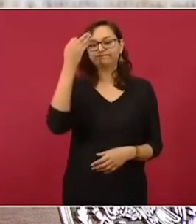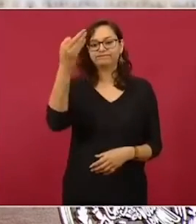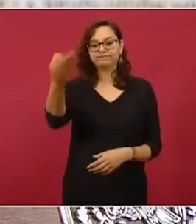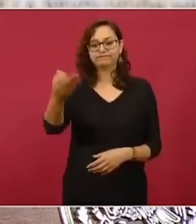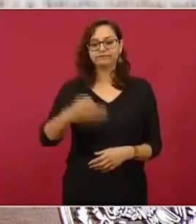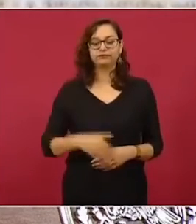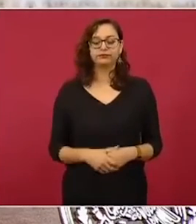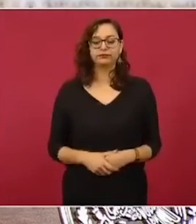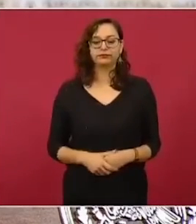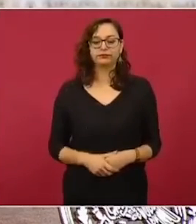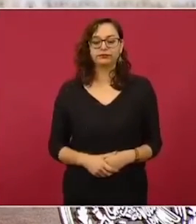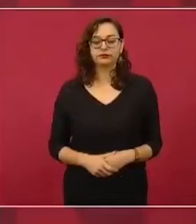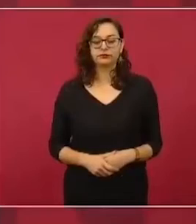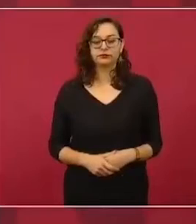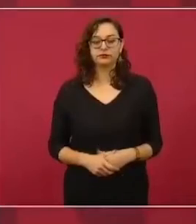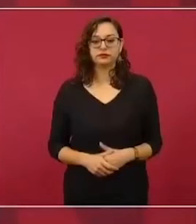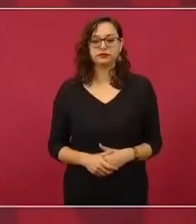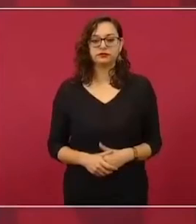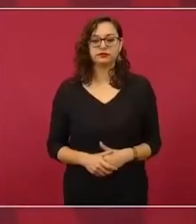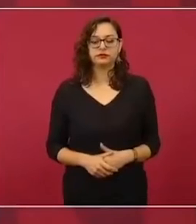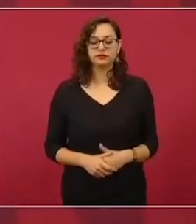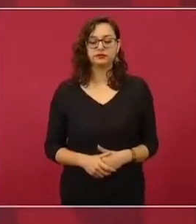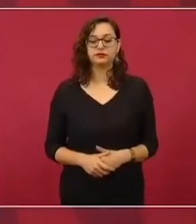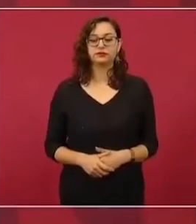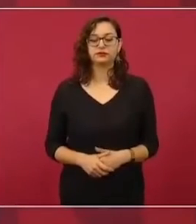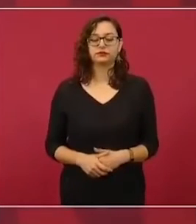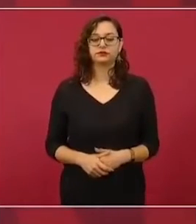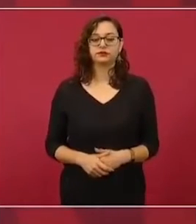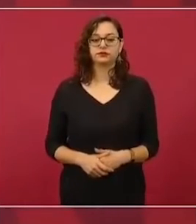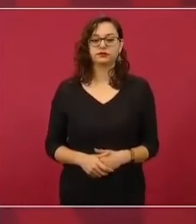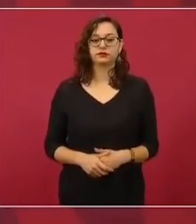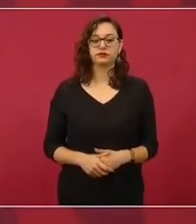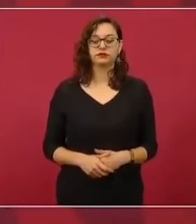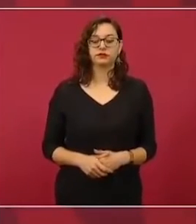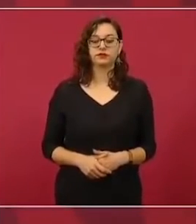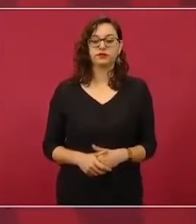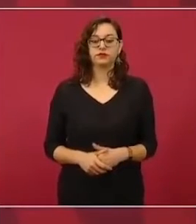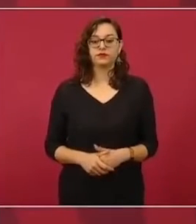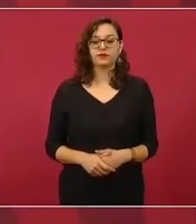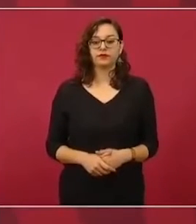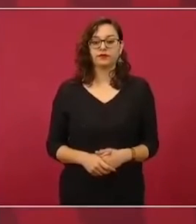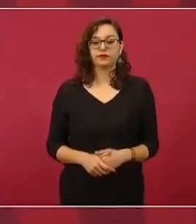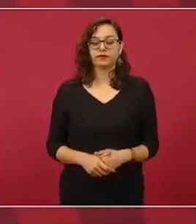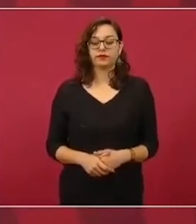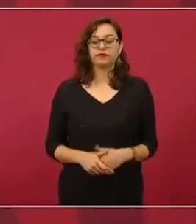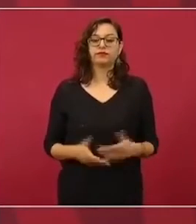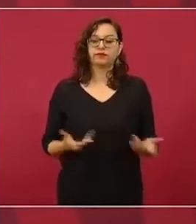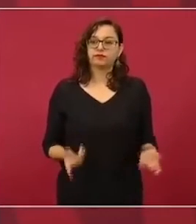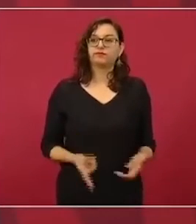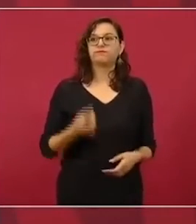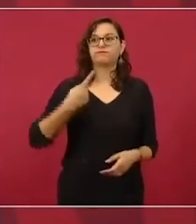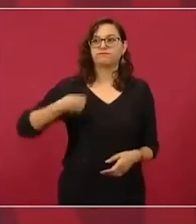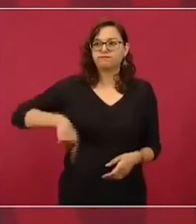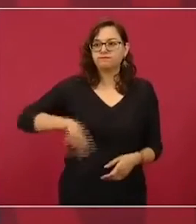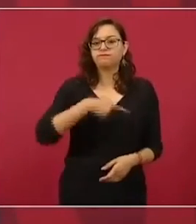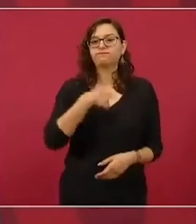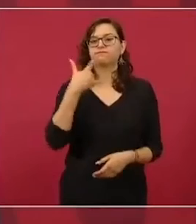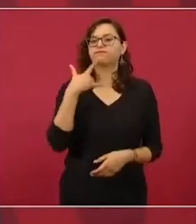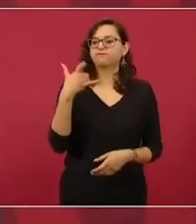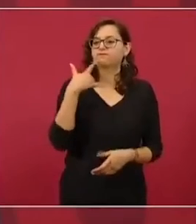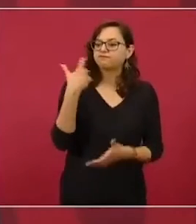procurando que se venda. Hay propuestas